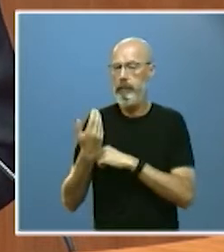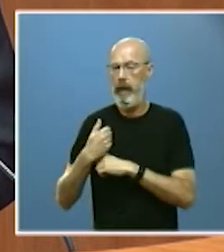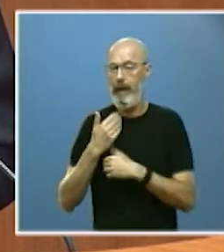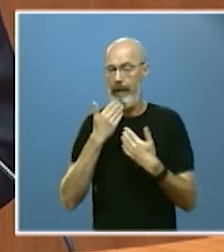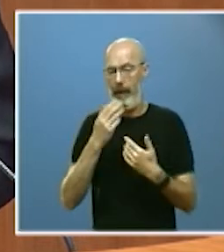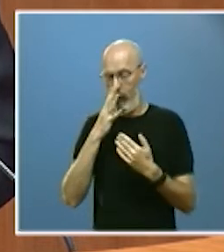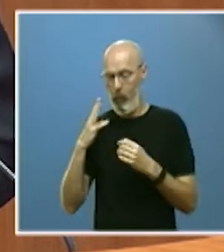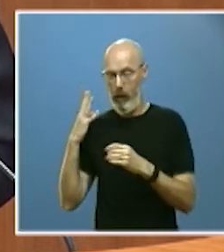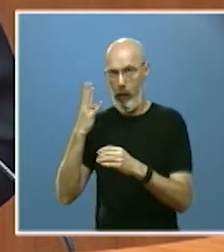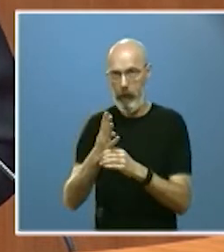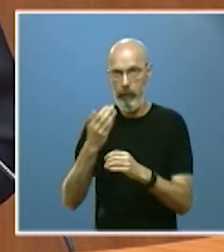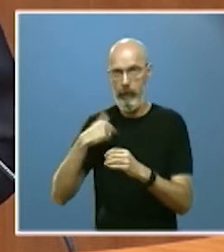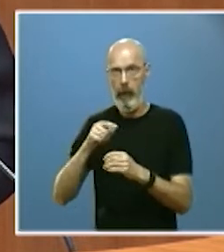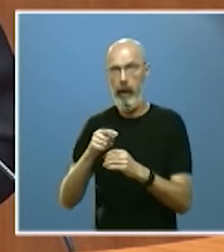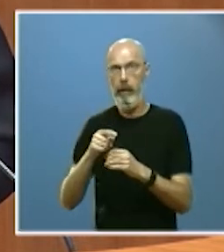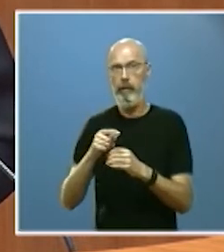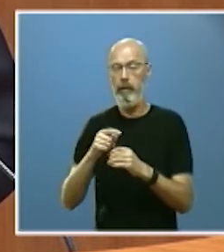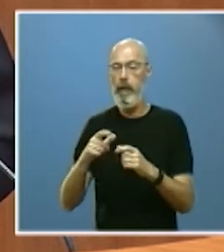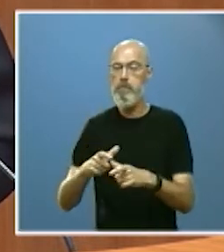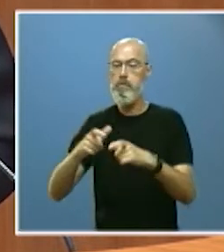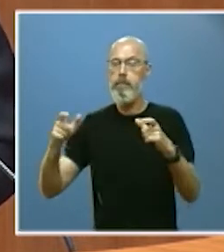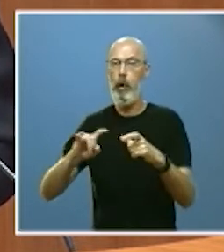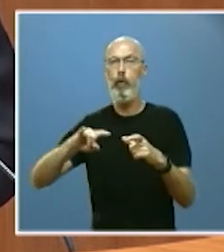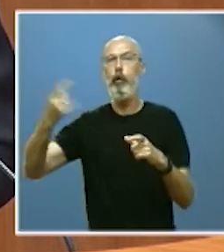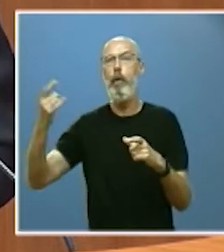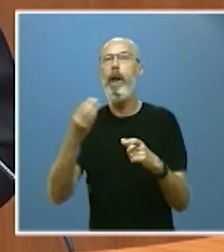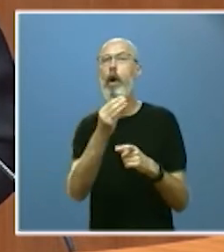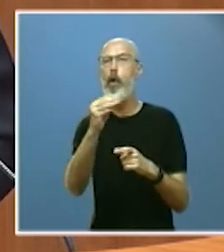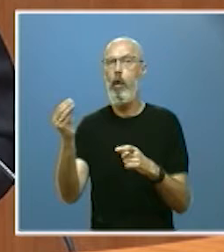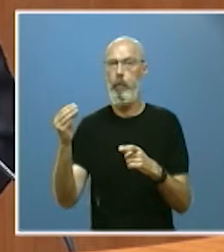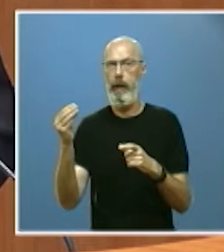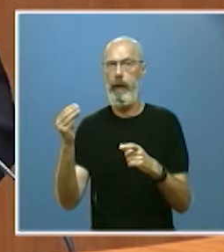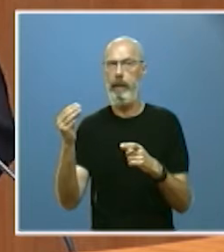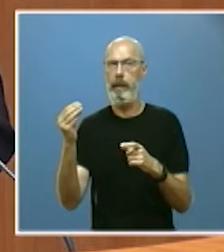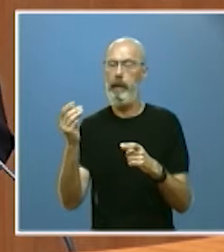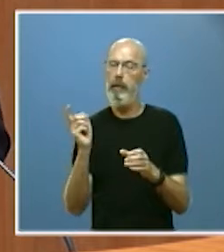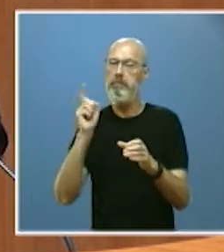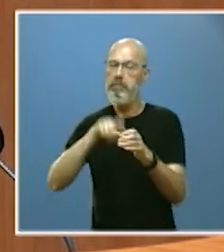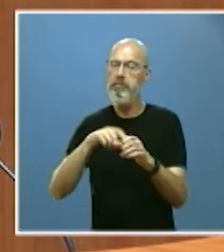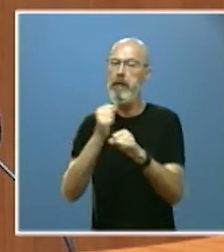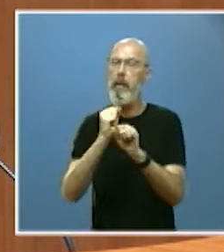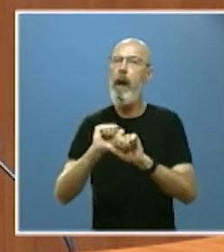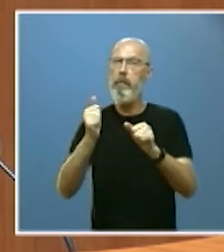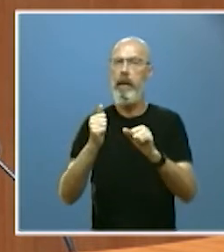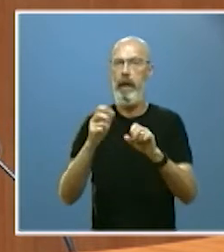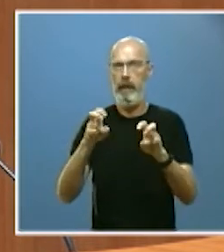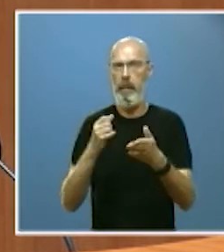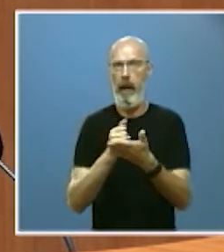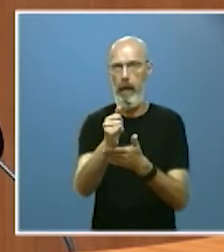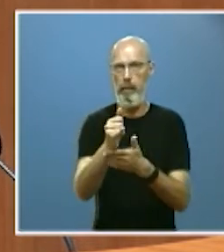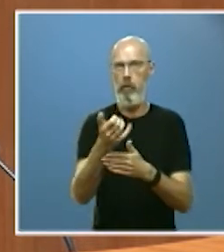se haya multiplicado por dos el número de jóvenes que cada año se incorporan al campo son 900